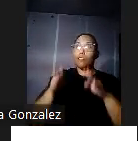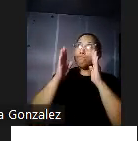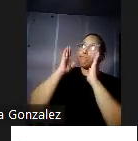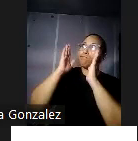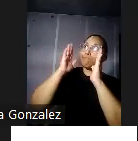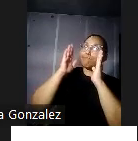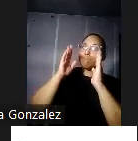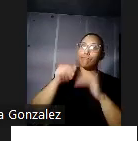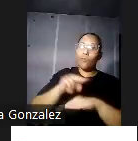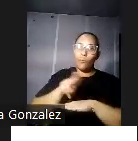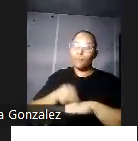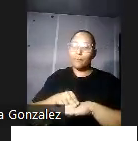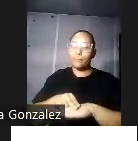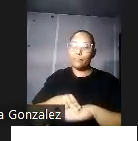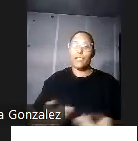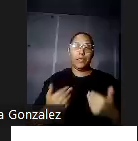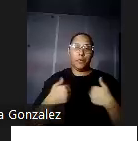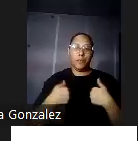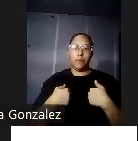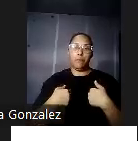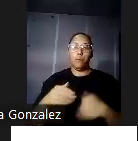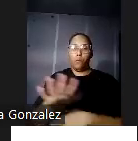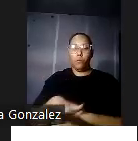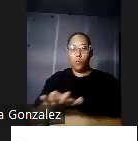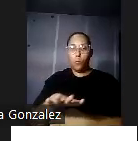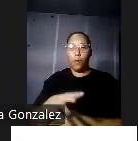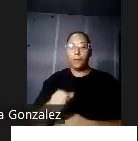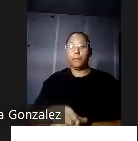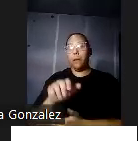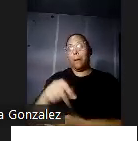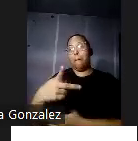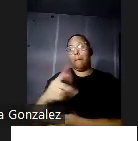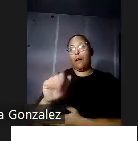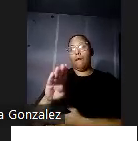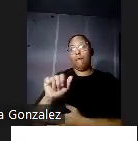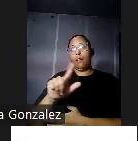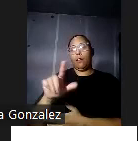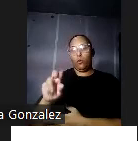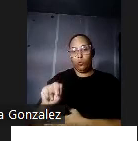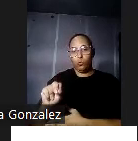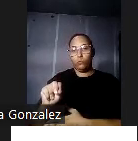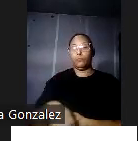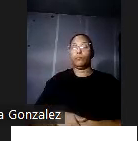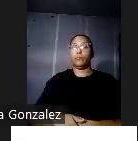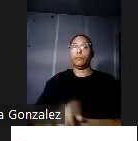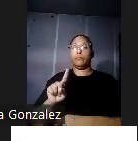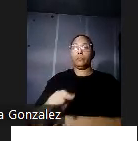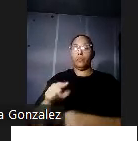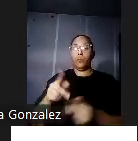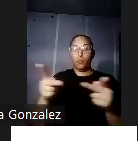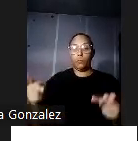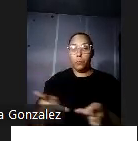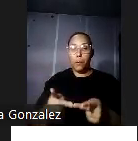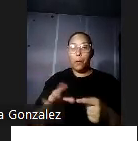tenemos, y un kiosco o pabellón. El pabellón sería donde se realizarían eventos sociales, un lugar de encuentro